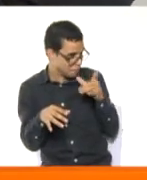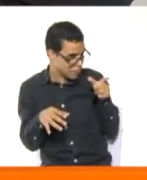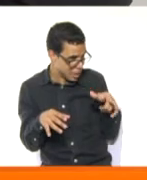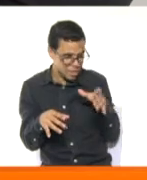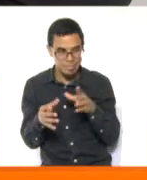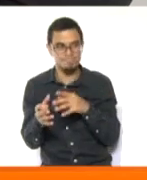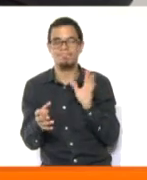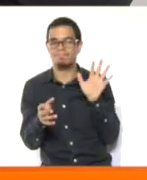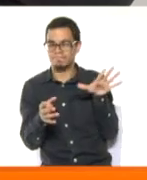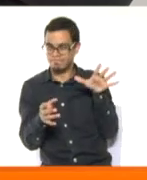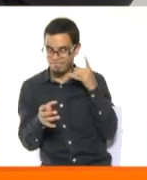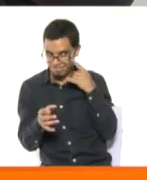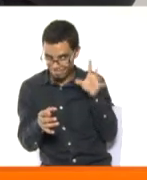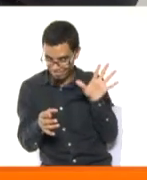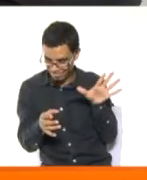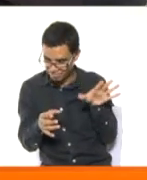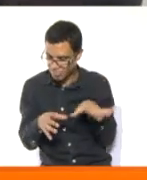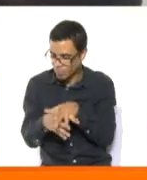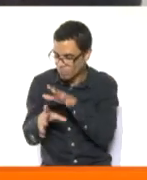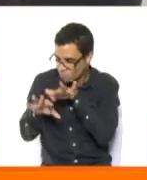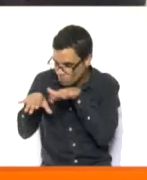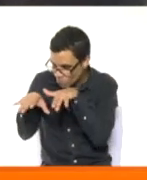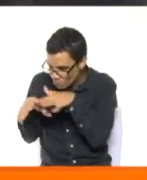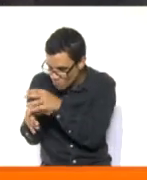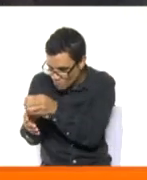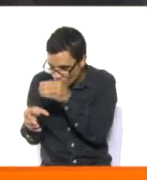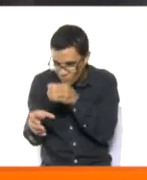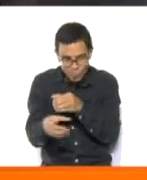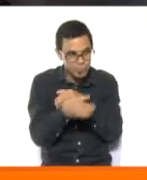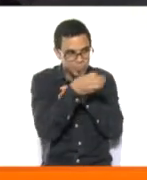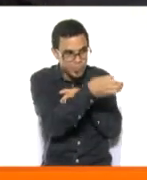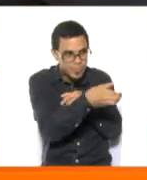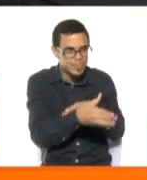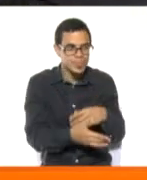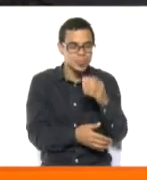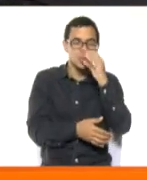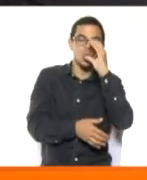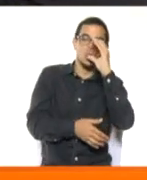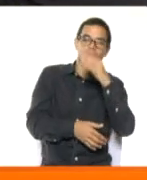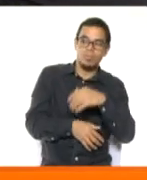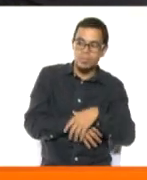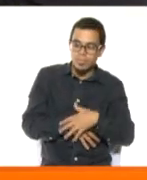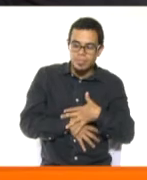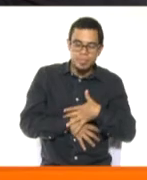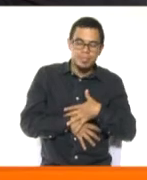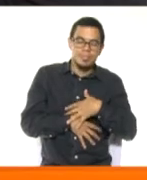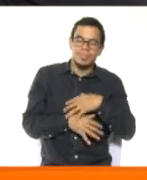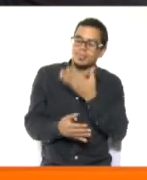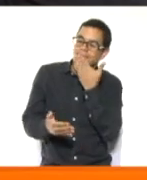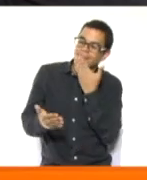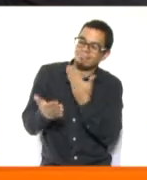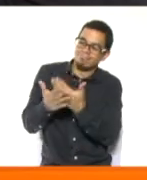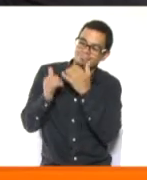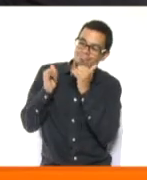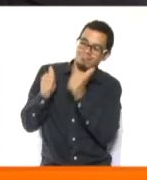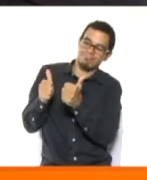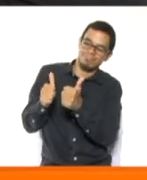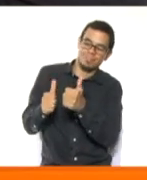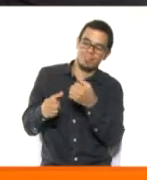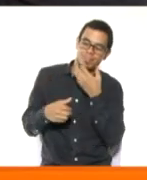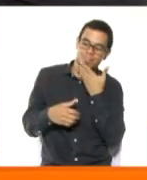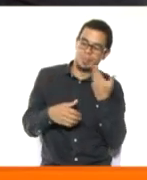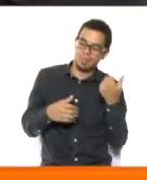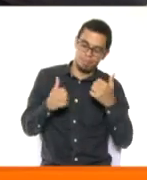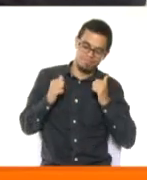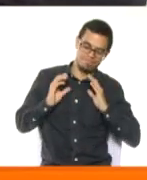estos tecitos que nos alivian. Claro, por eso tenemos nuestros patios y en los patios, en los balcones de la casa podemos